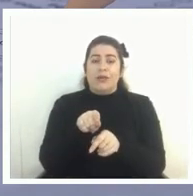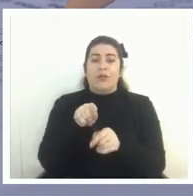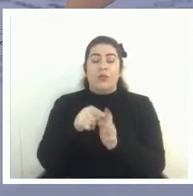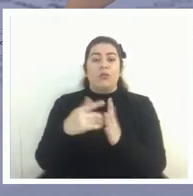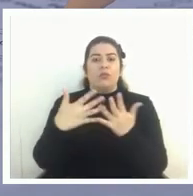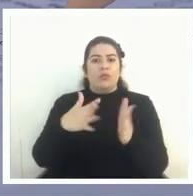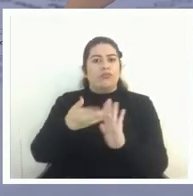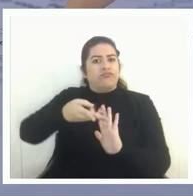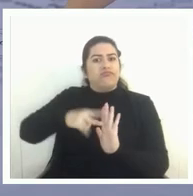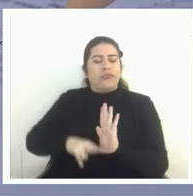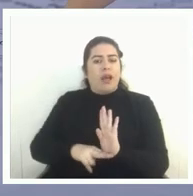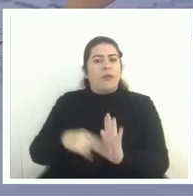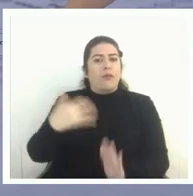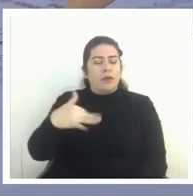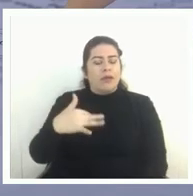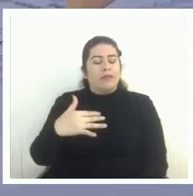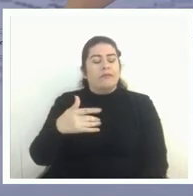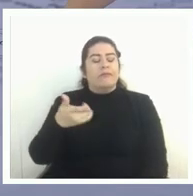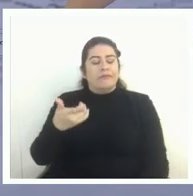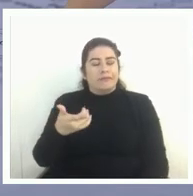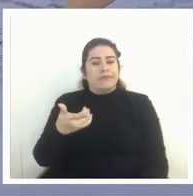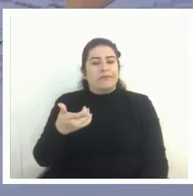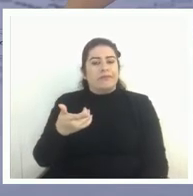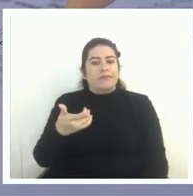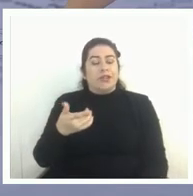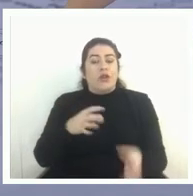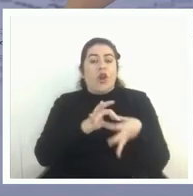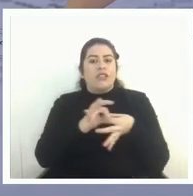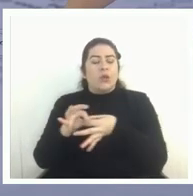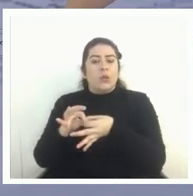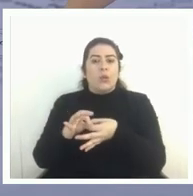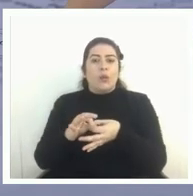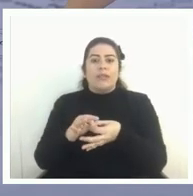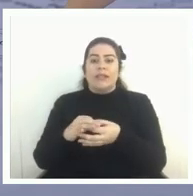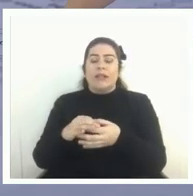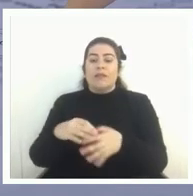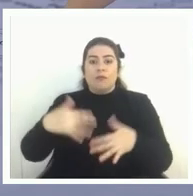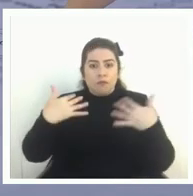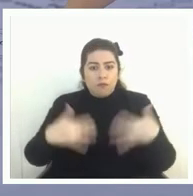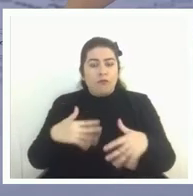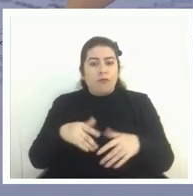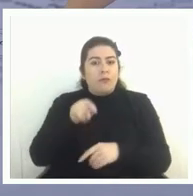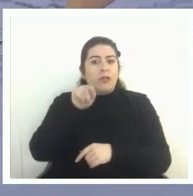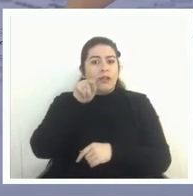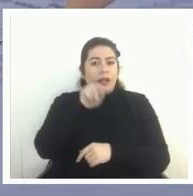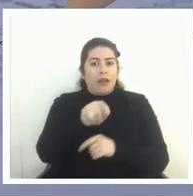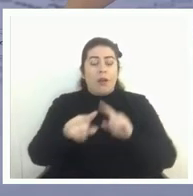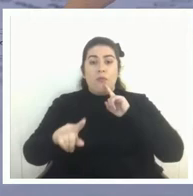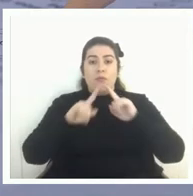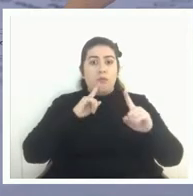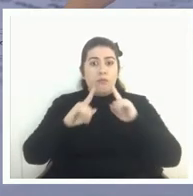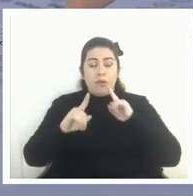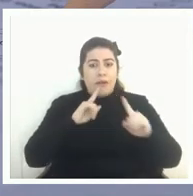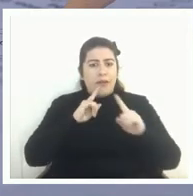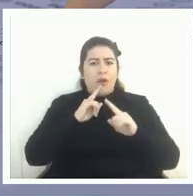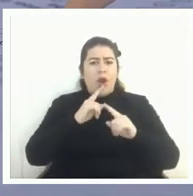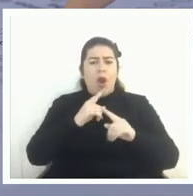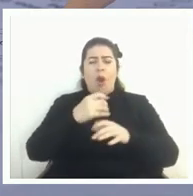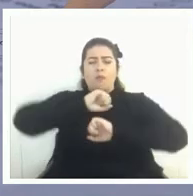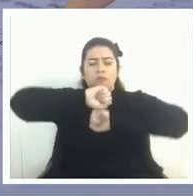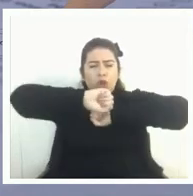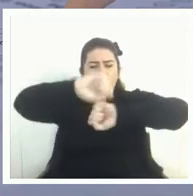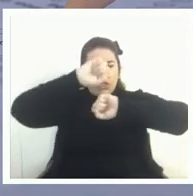y tuvimos consecuencias realmente terribles en la aplicación de la prueba bajo grandes protestas en un abierto